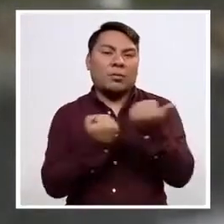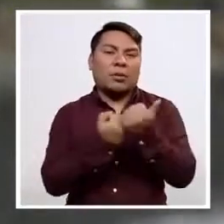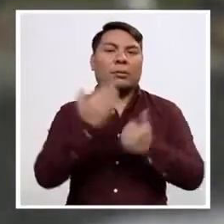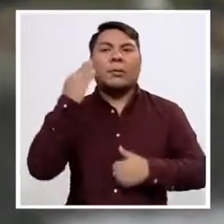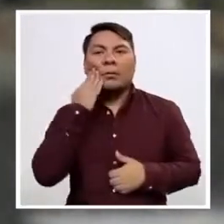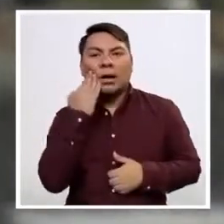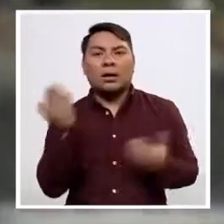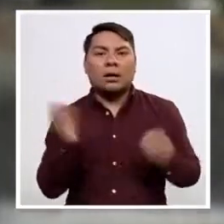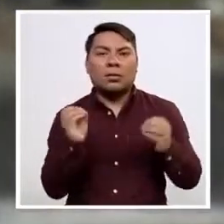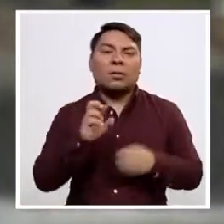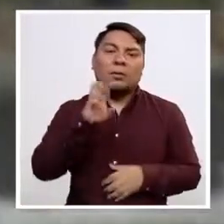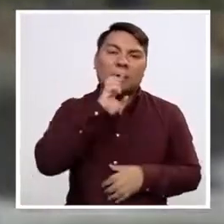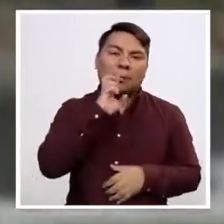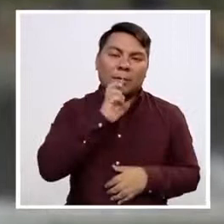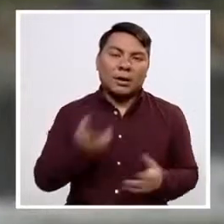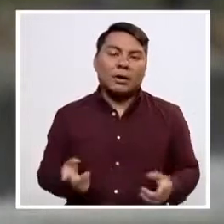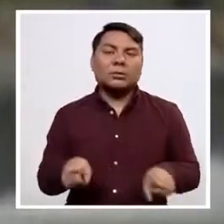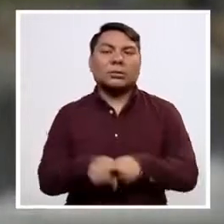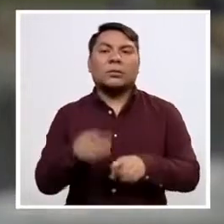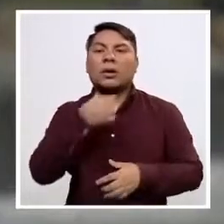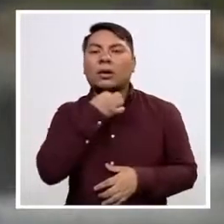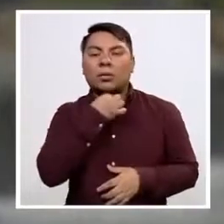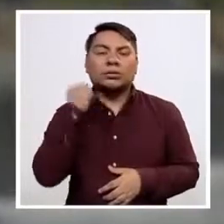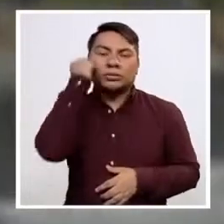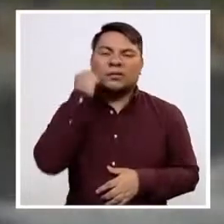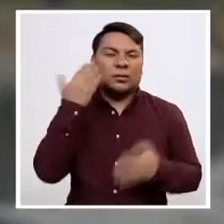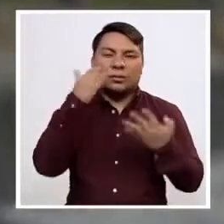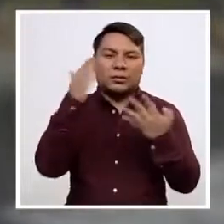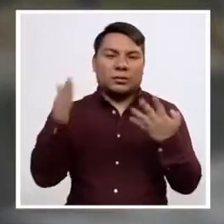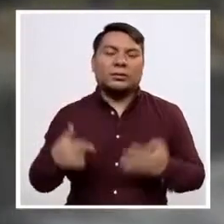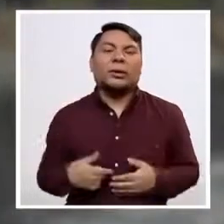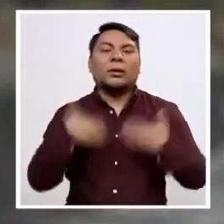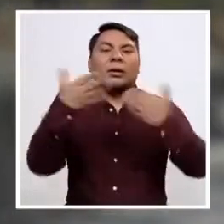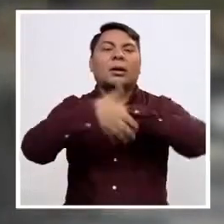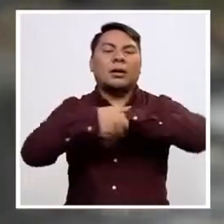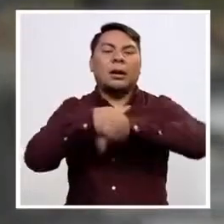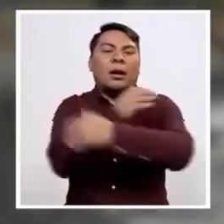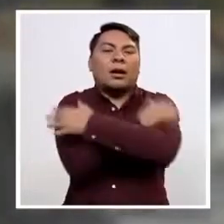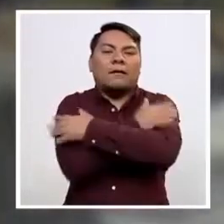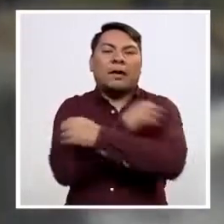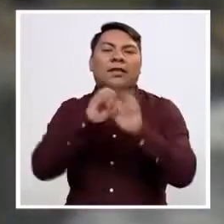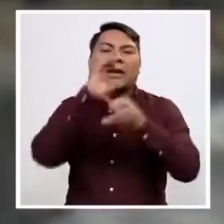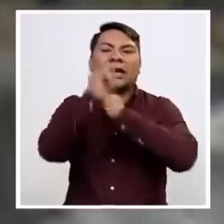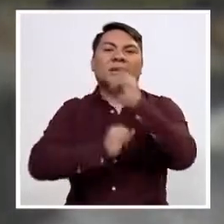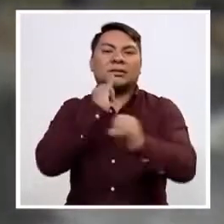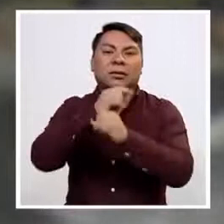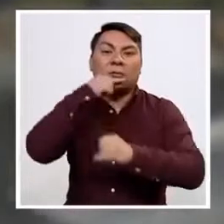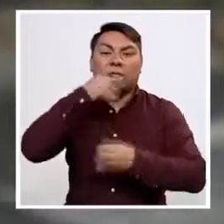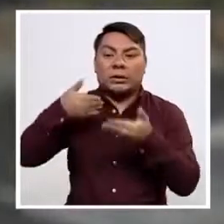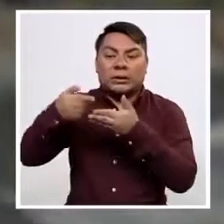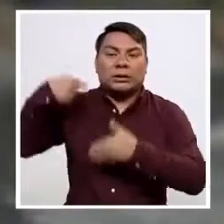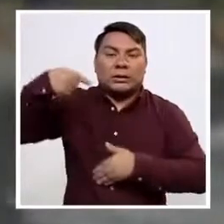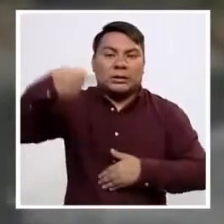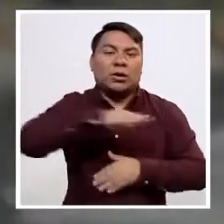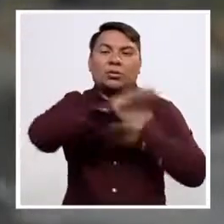Sea mamá, sea papá, sea abuelitos, sobrinos. Un gran abrazo por el Día Internacional de la Mujer